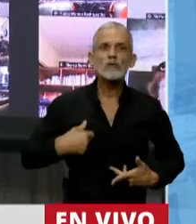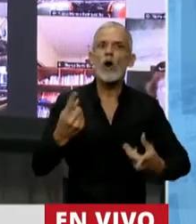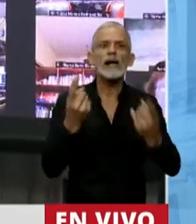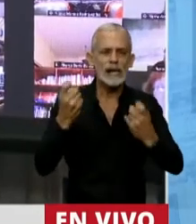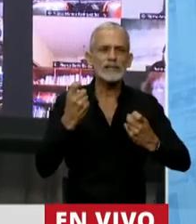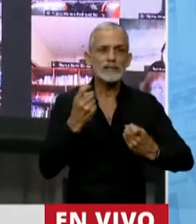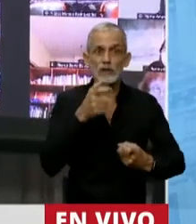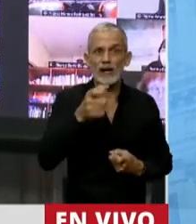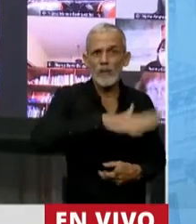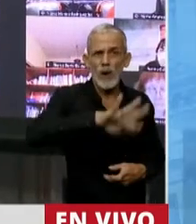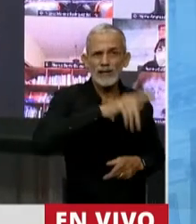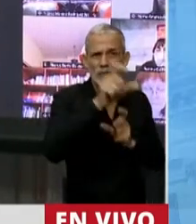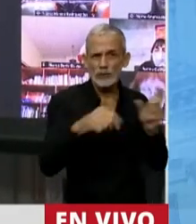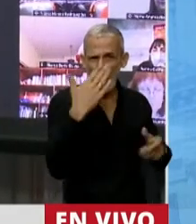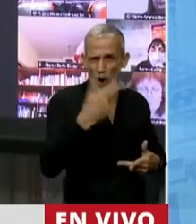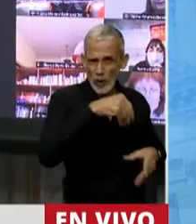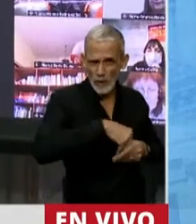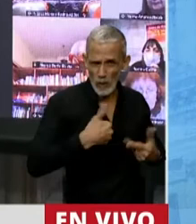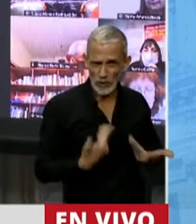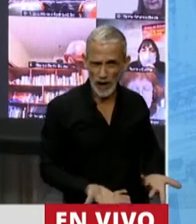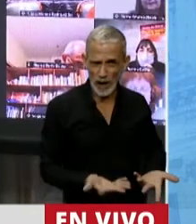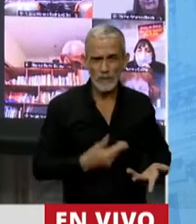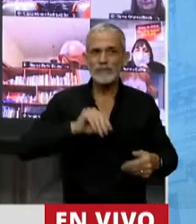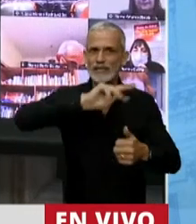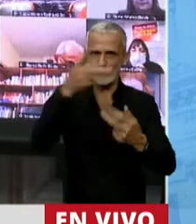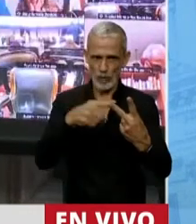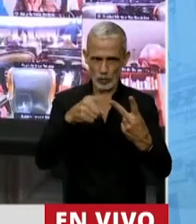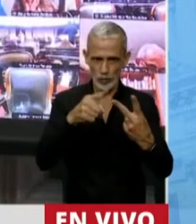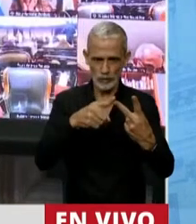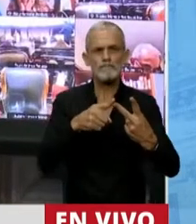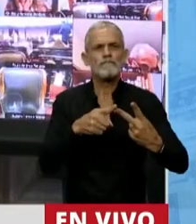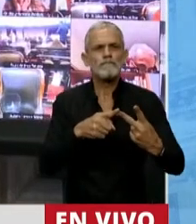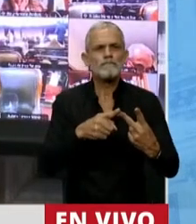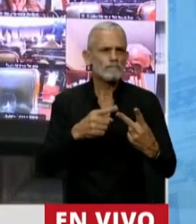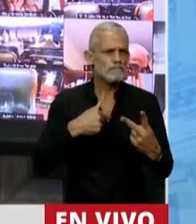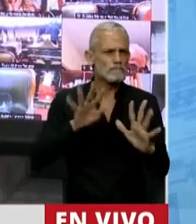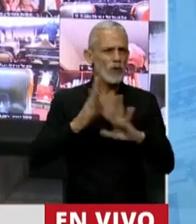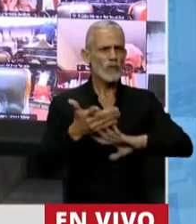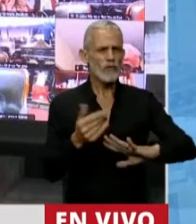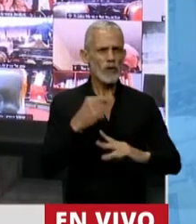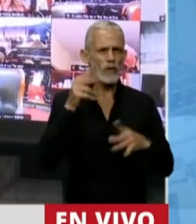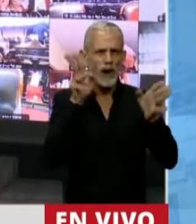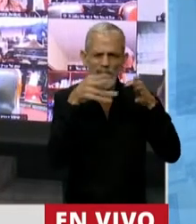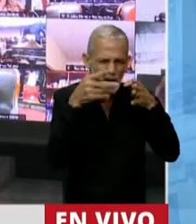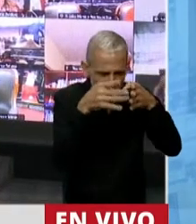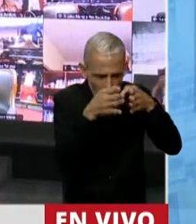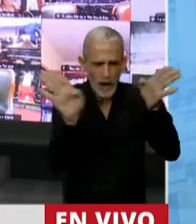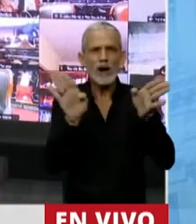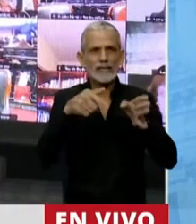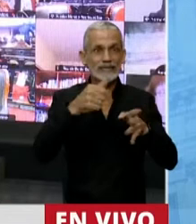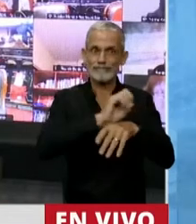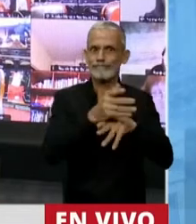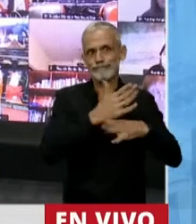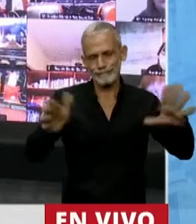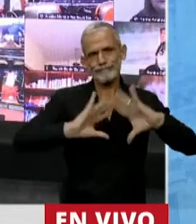necesito darle respuesta a los cordobeses. En segundo lugar, y que yo hago una mirada un poco más amplia en este contexto